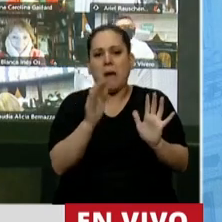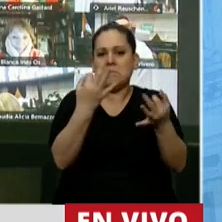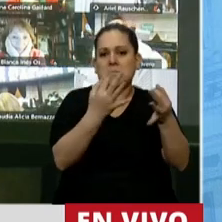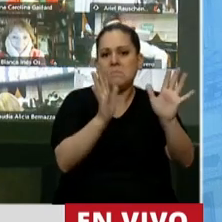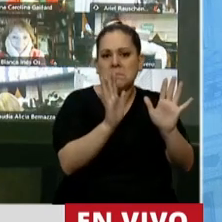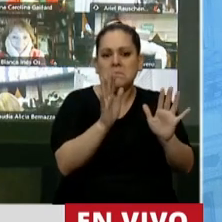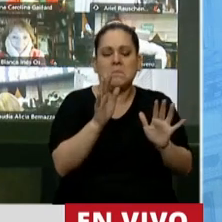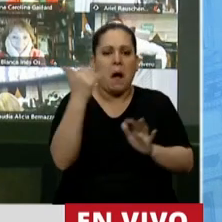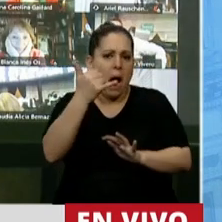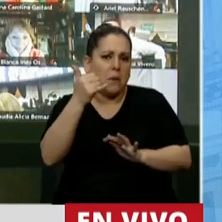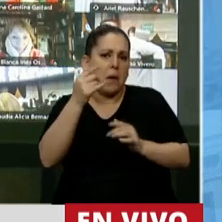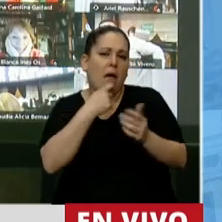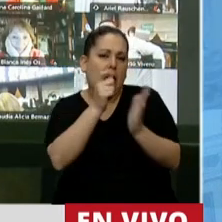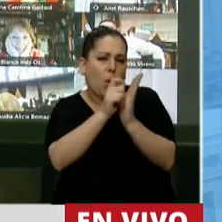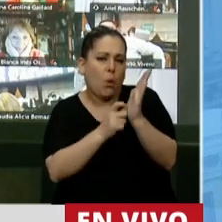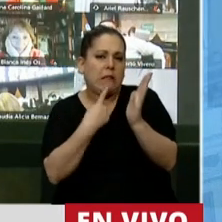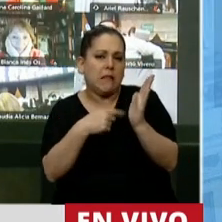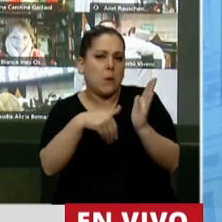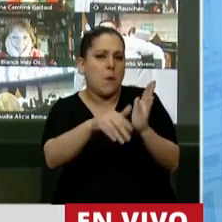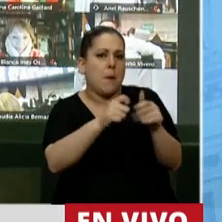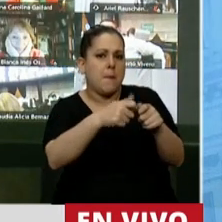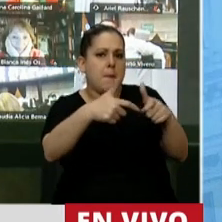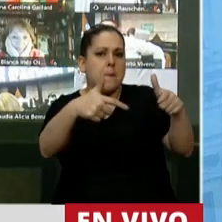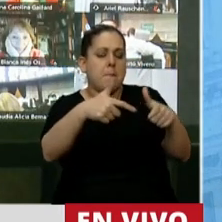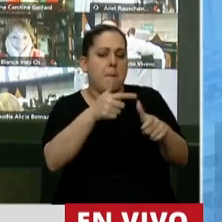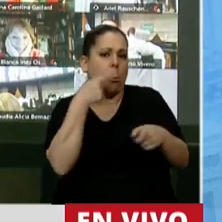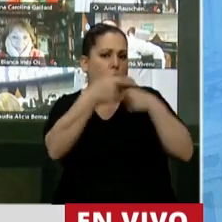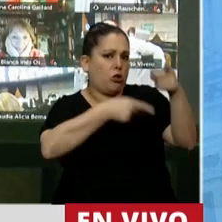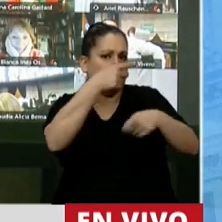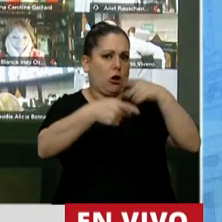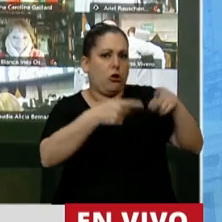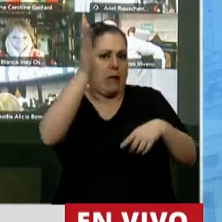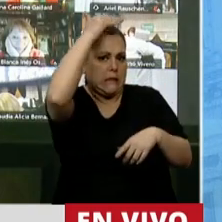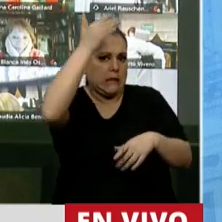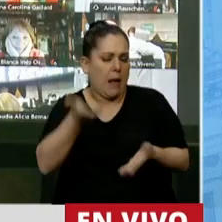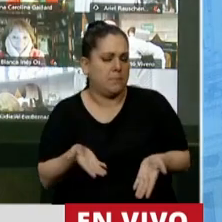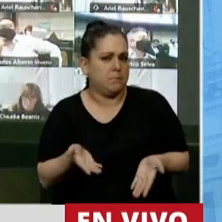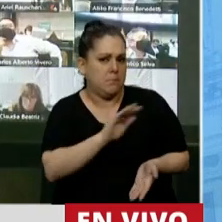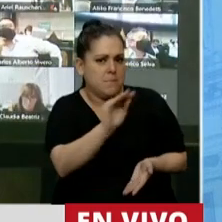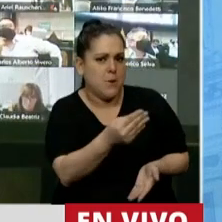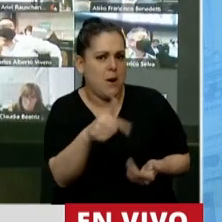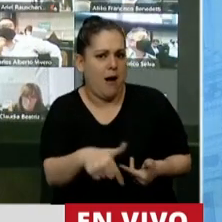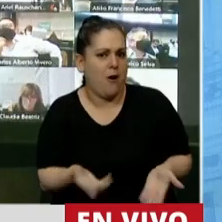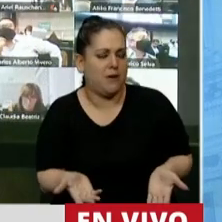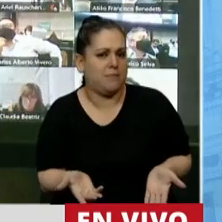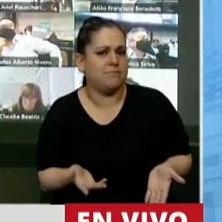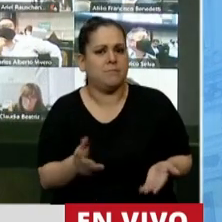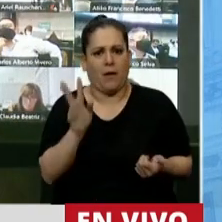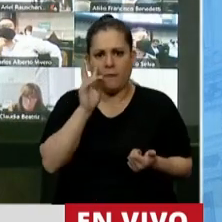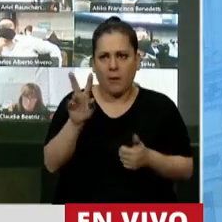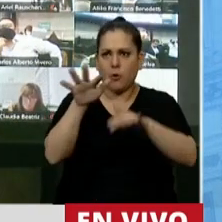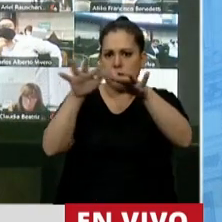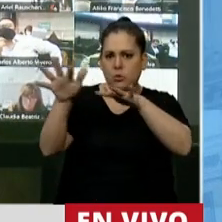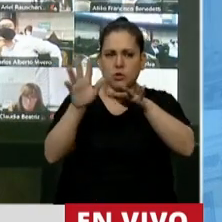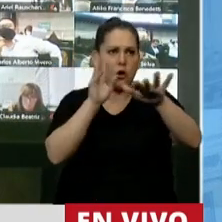Y había un montón de indicadores que venía creciendo hasta ese momento. Y acá estamos. Entonces, Dios, si cuando vemos todo esto y vemos la situación